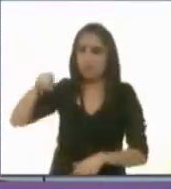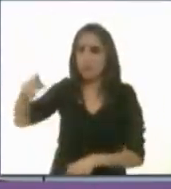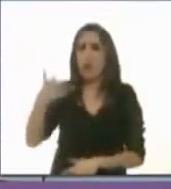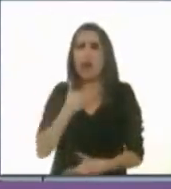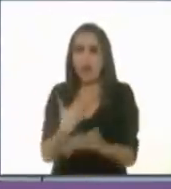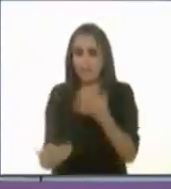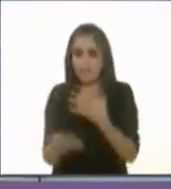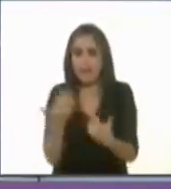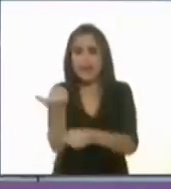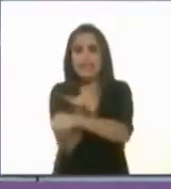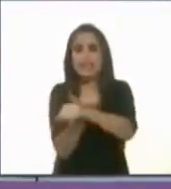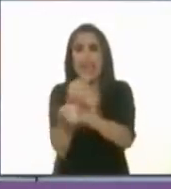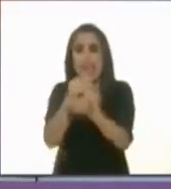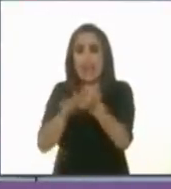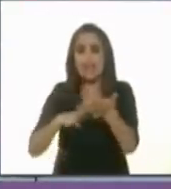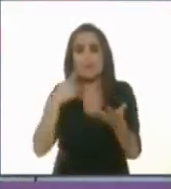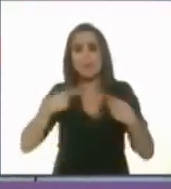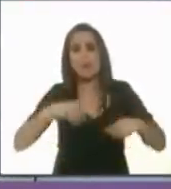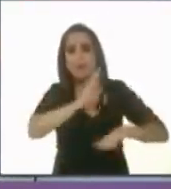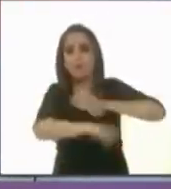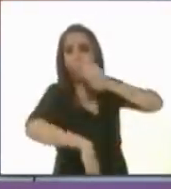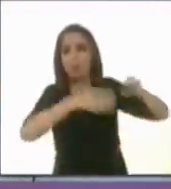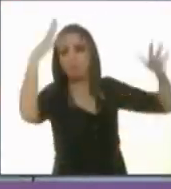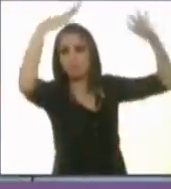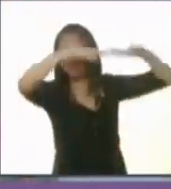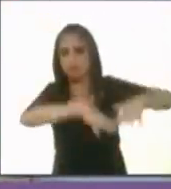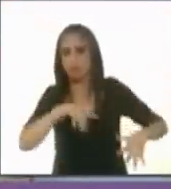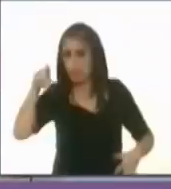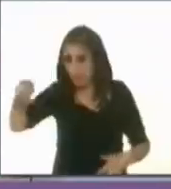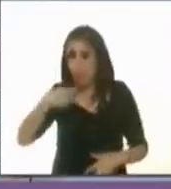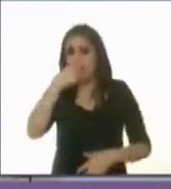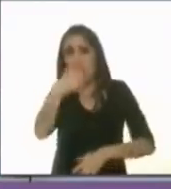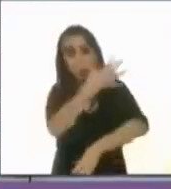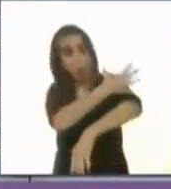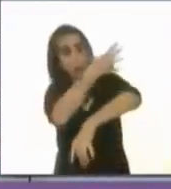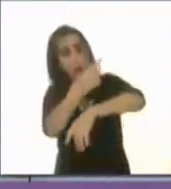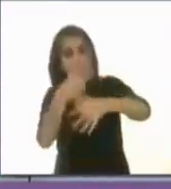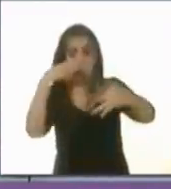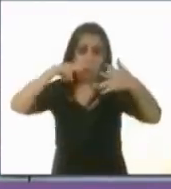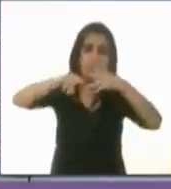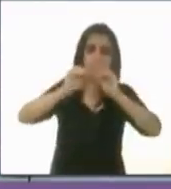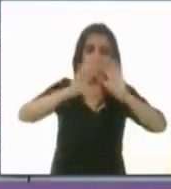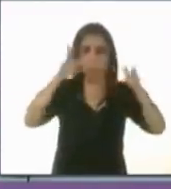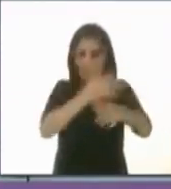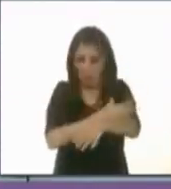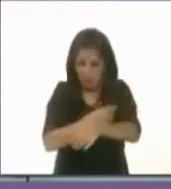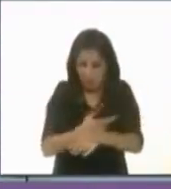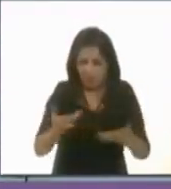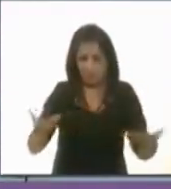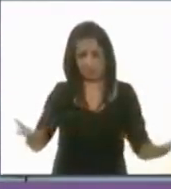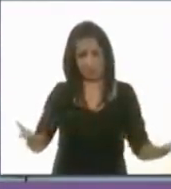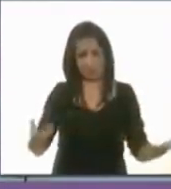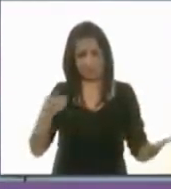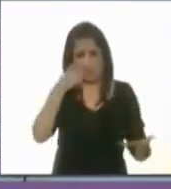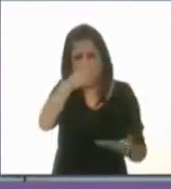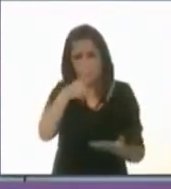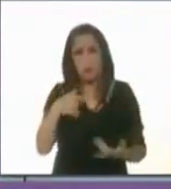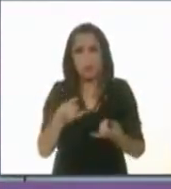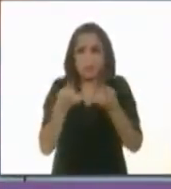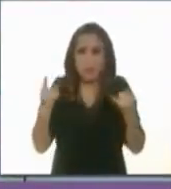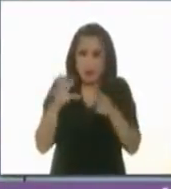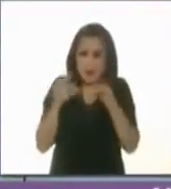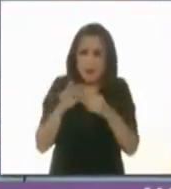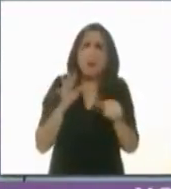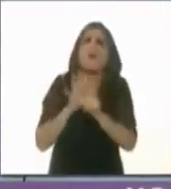y no rindes cuentas? Tú, hablando de rendición de cuentas, ¿cuál es la historia de la que quieres hablar?